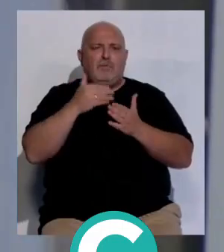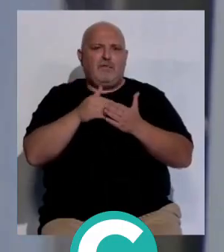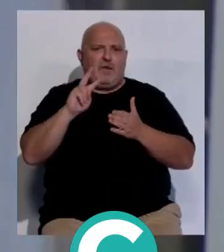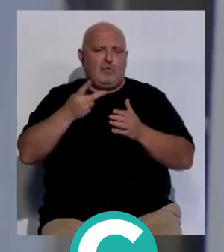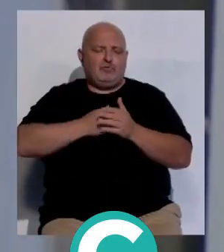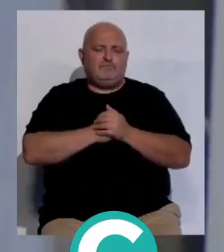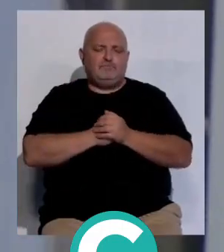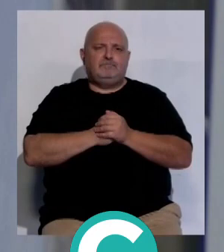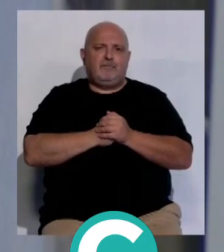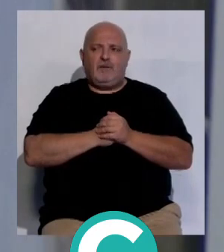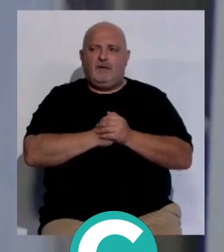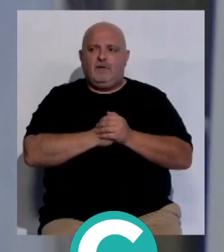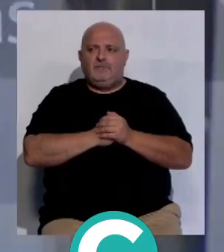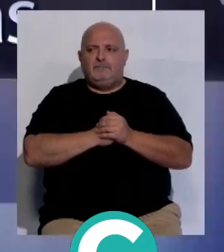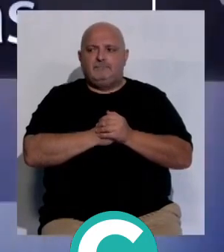millones de euros